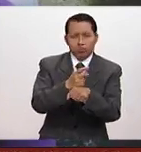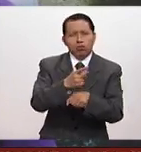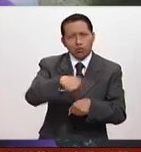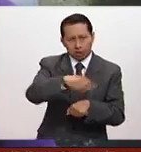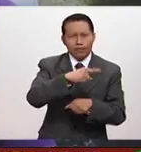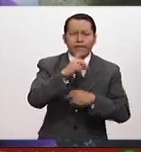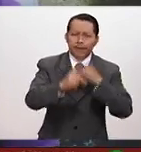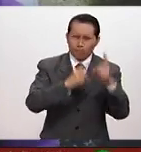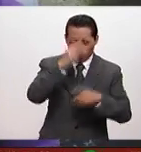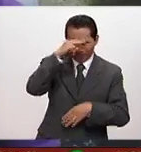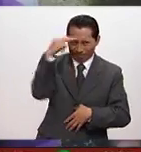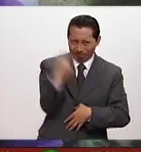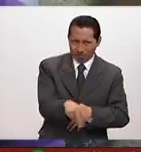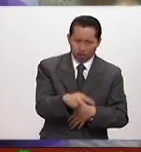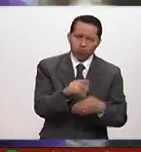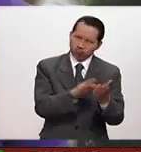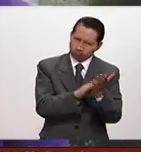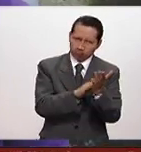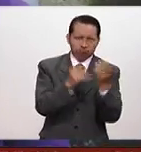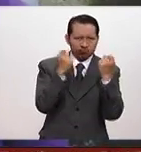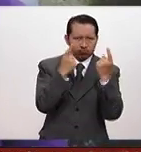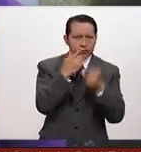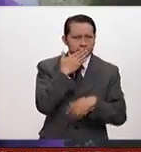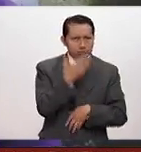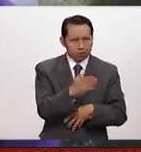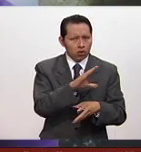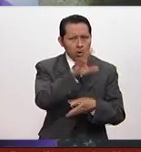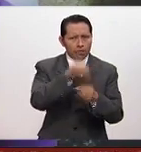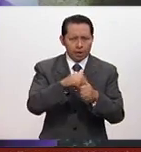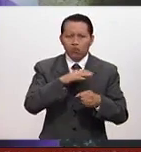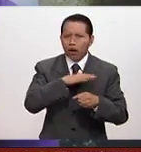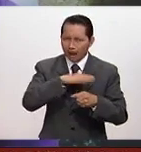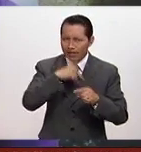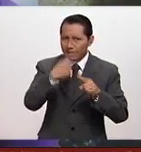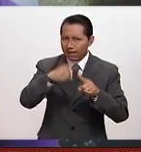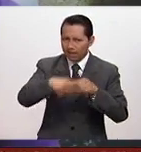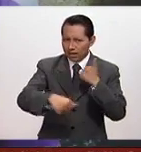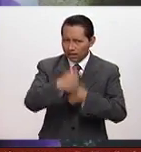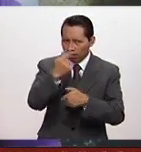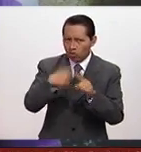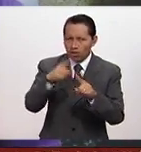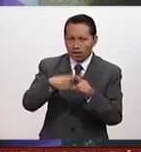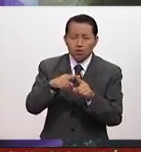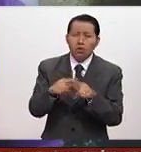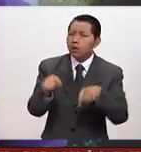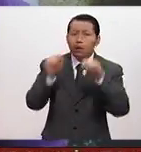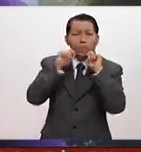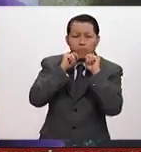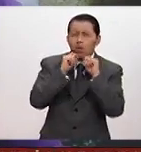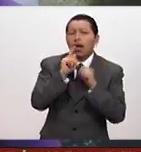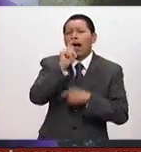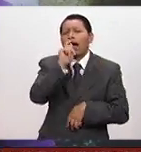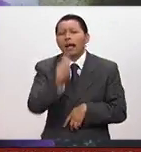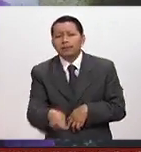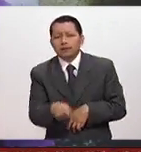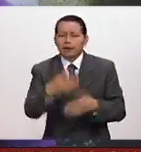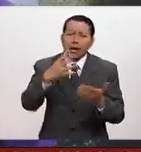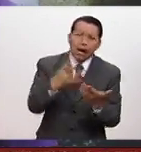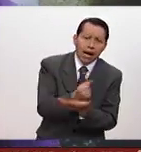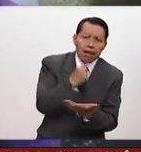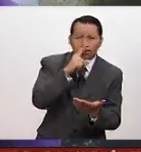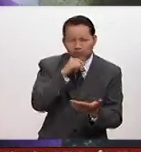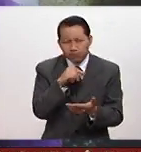que están dando su máximo esfuerzo en estos Juegos de Río y en todas las competencias que se presentan, sin importar tanto el resultado, sin importar tanto si han